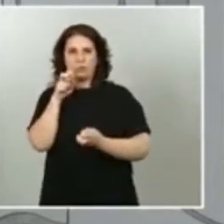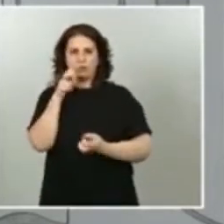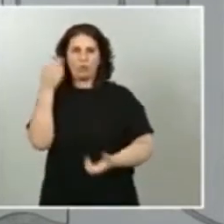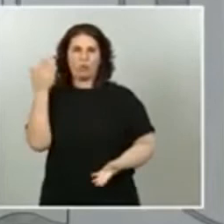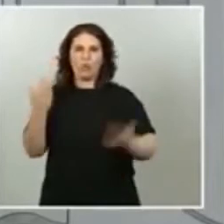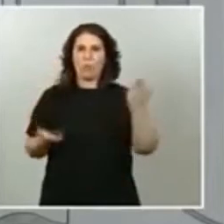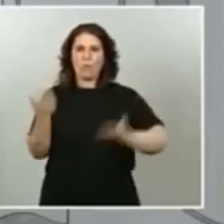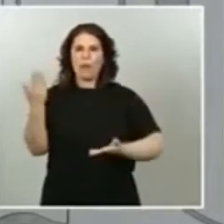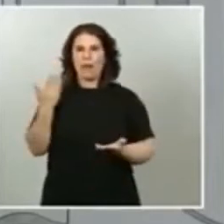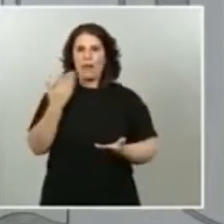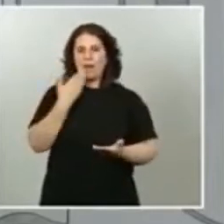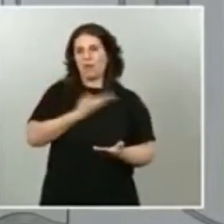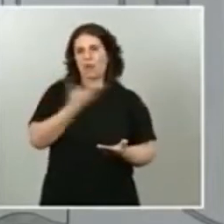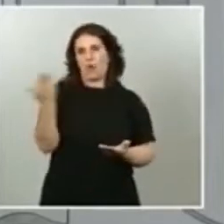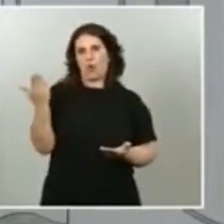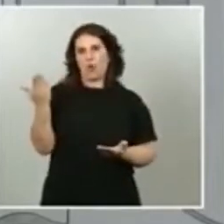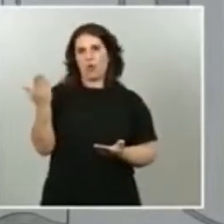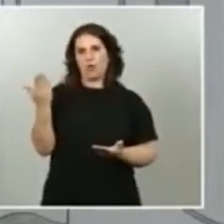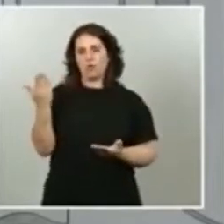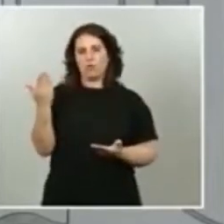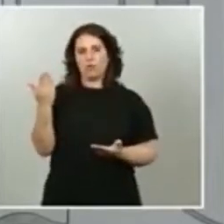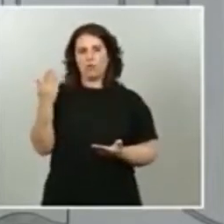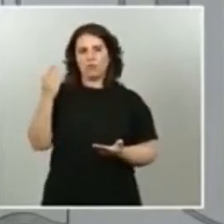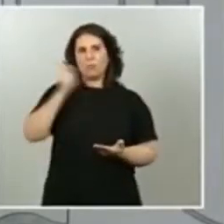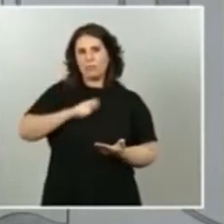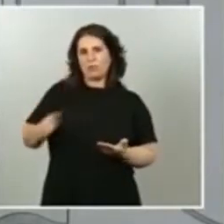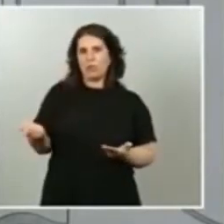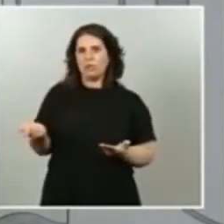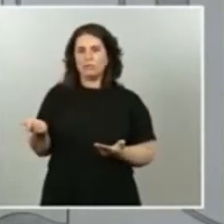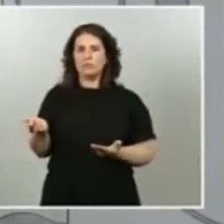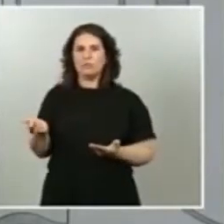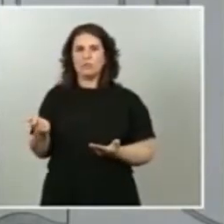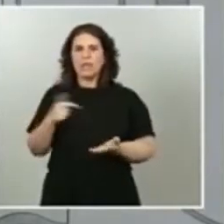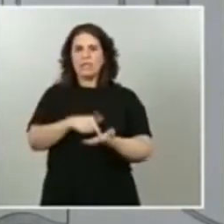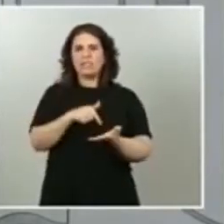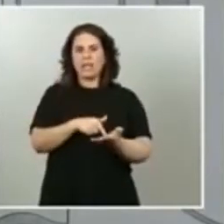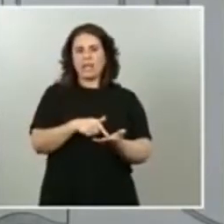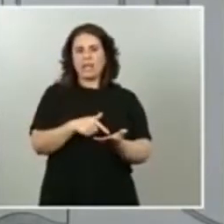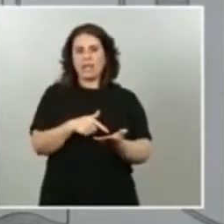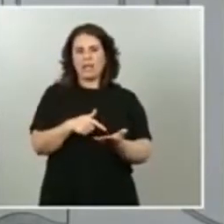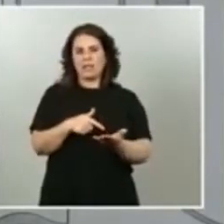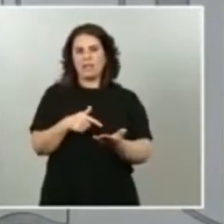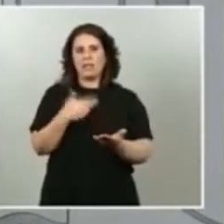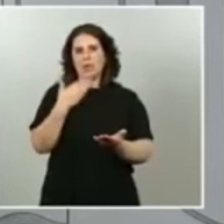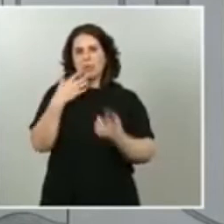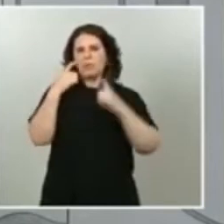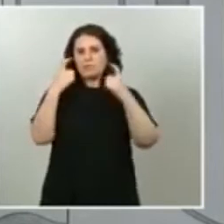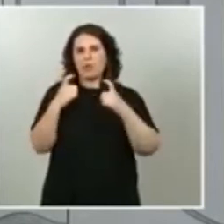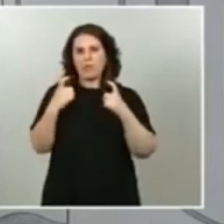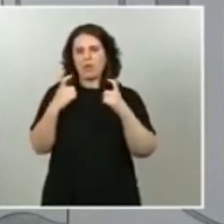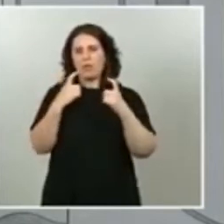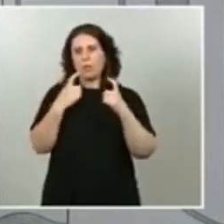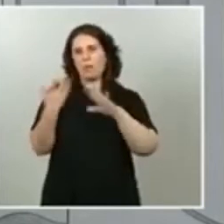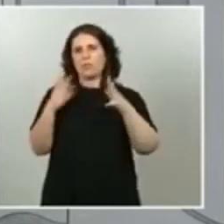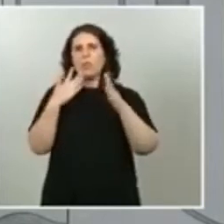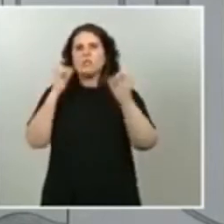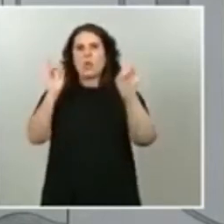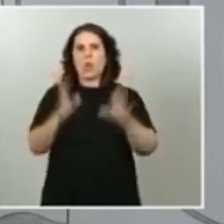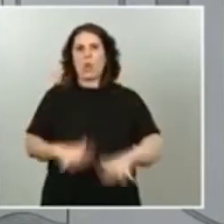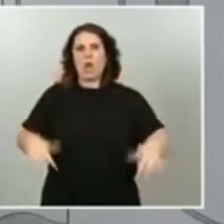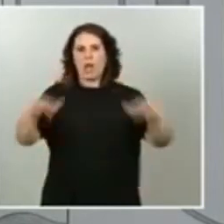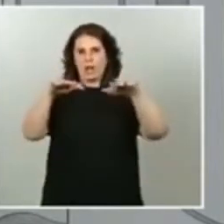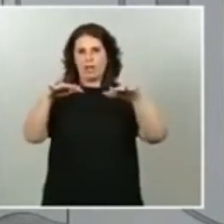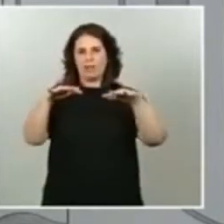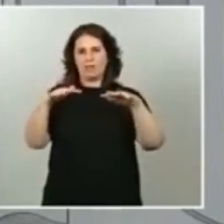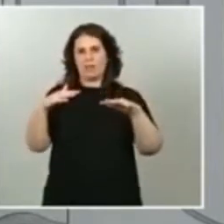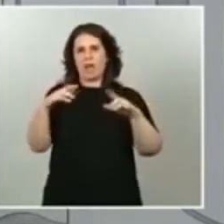rentas o a las grandes fortunas y exigiéndoles un esfuerzo parejo tanto a las empresas como a esos grandes patrimonios, como digo,